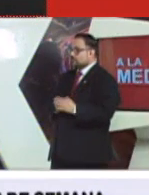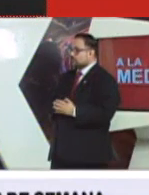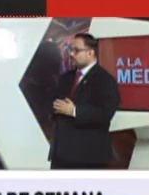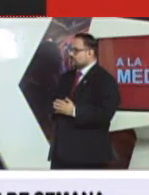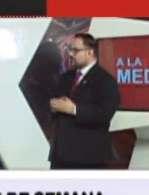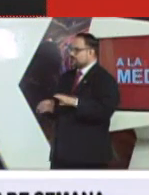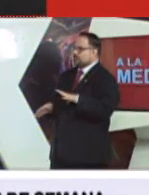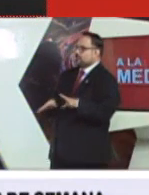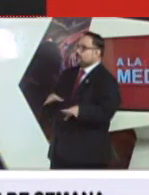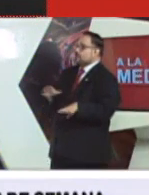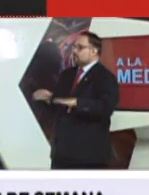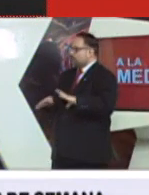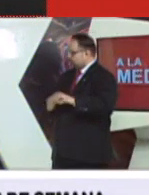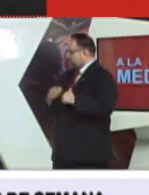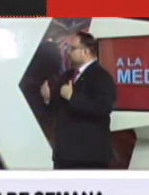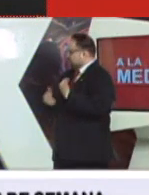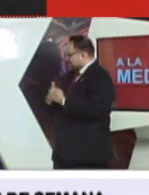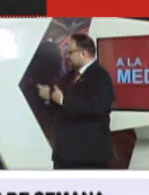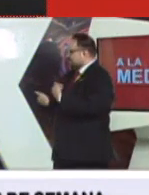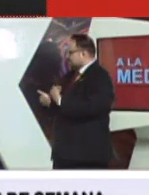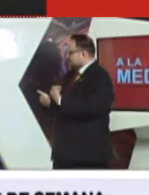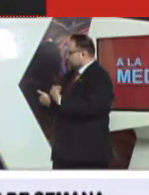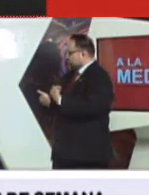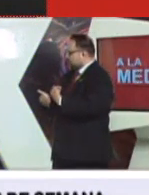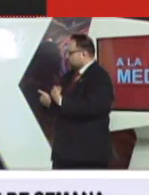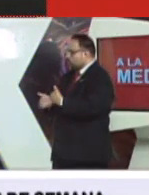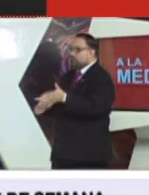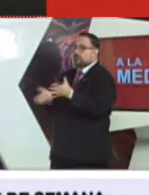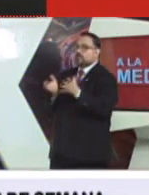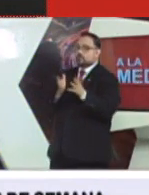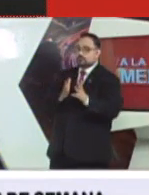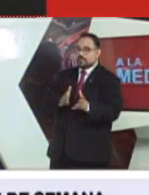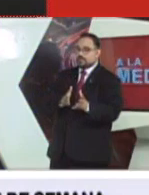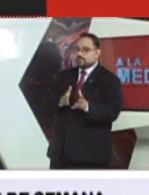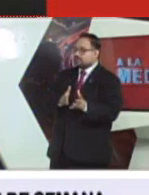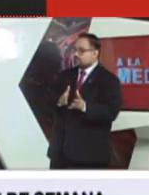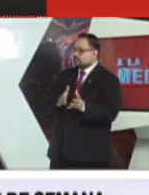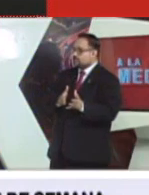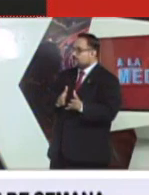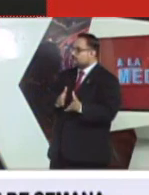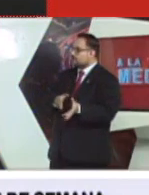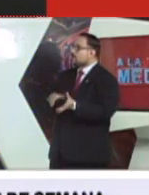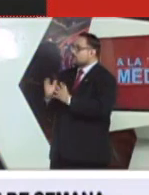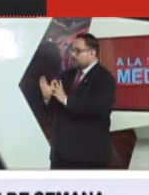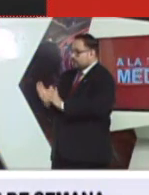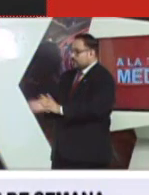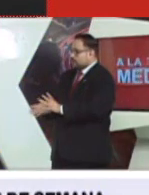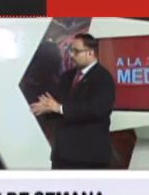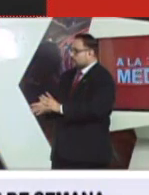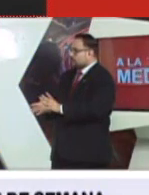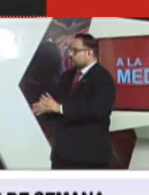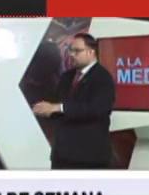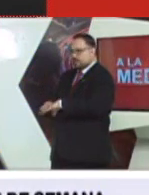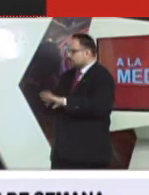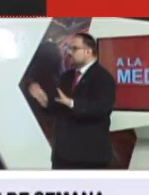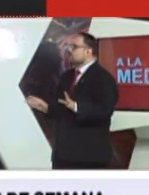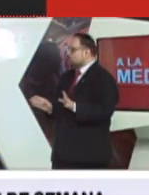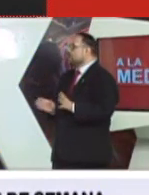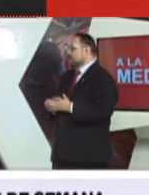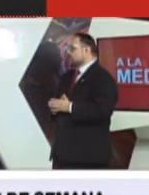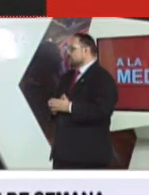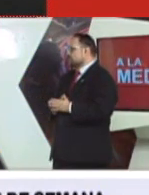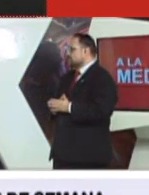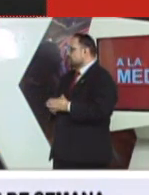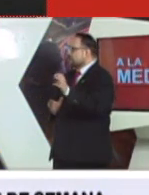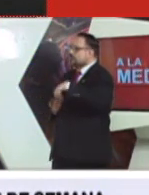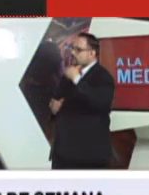total para los fines de semana, puede causar cierto temor, puede causar cierta perspicacia, puede causar cierta duda y sin